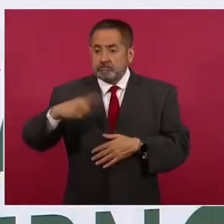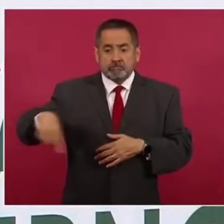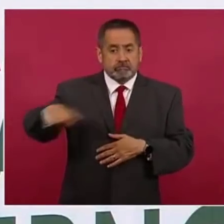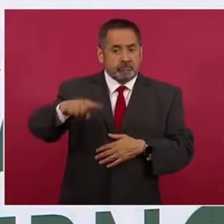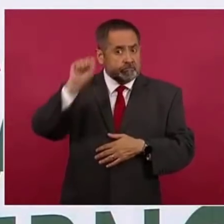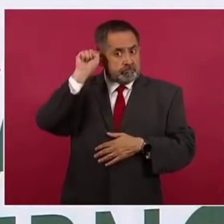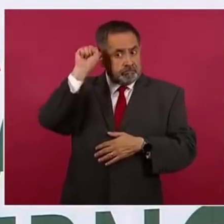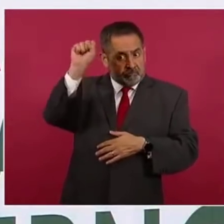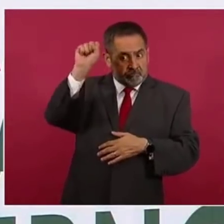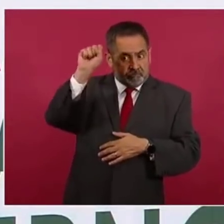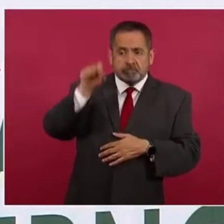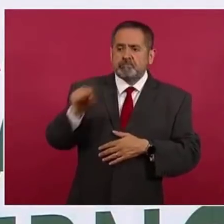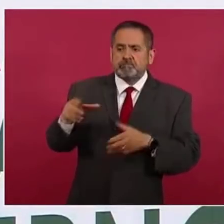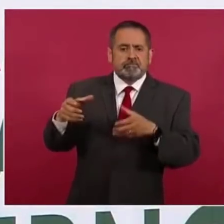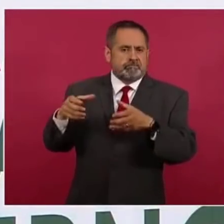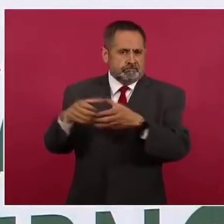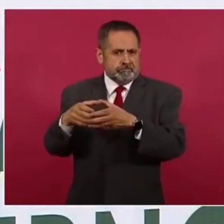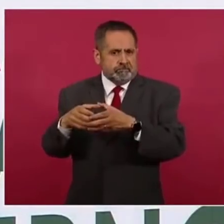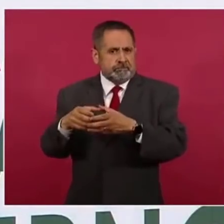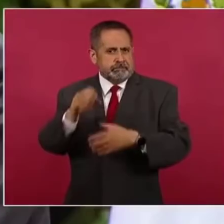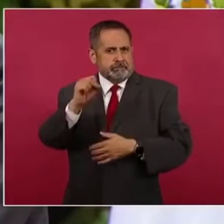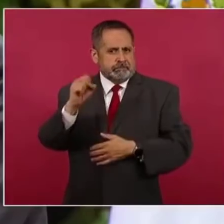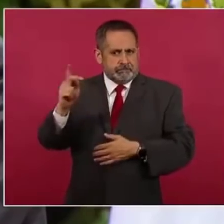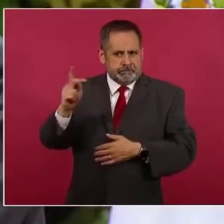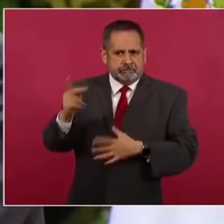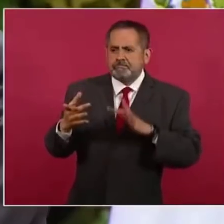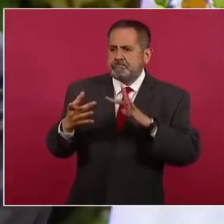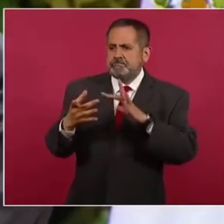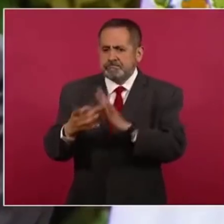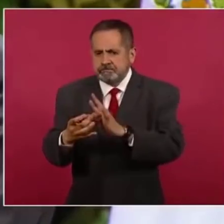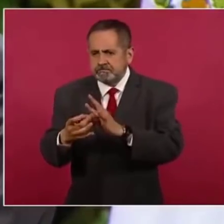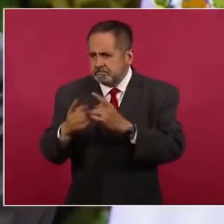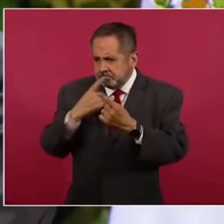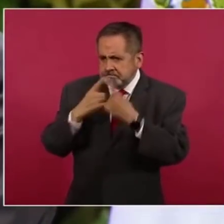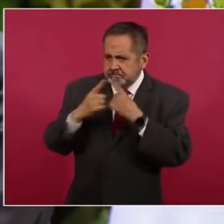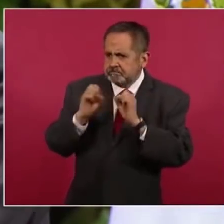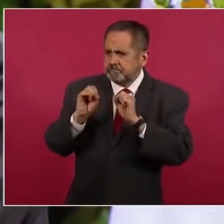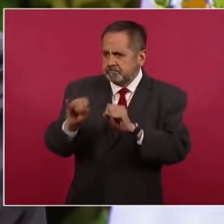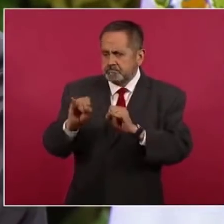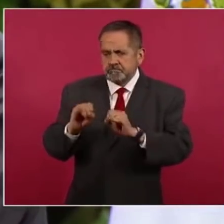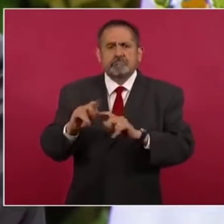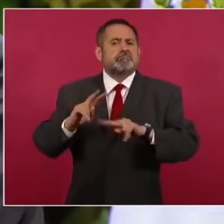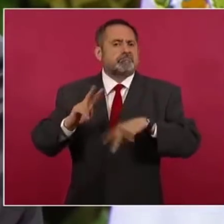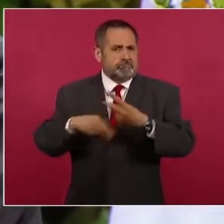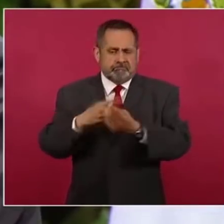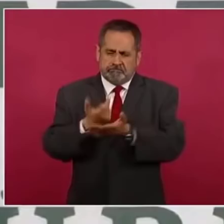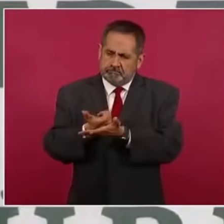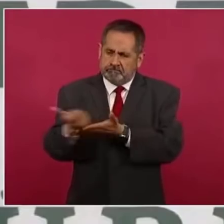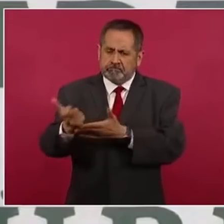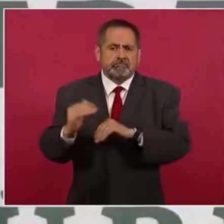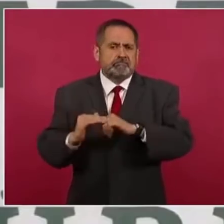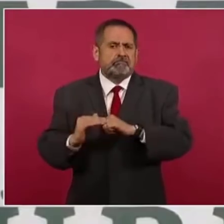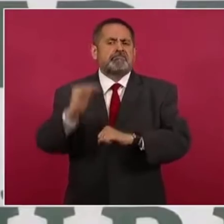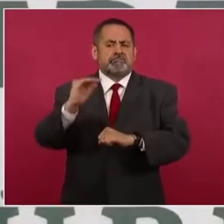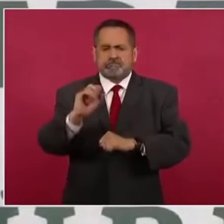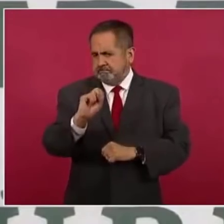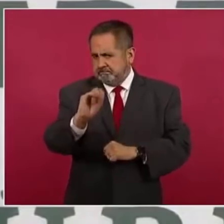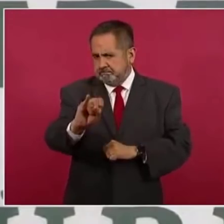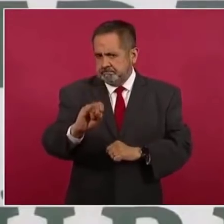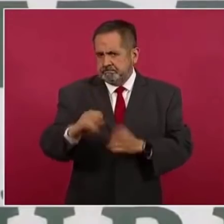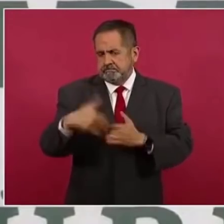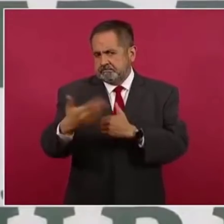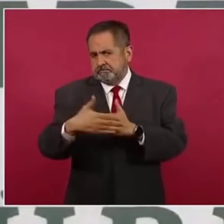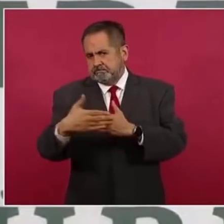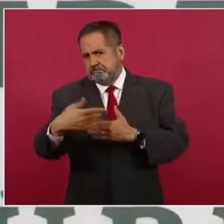trabajadores de la educación para incrementar en términos reales sus ingresos. Hasta la fecha,